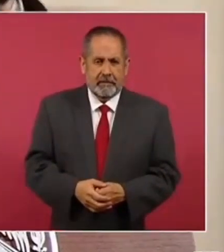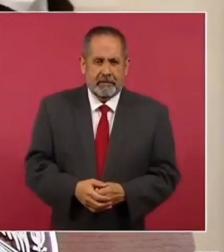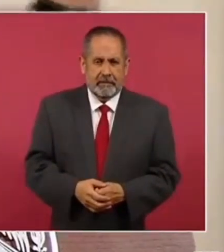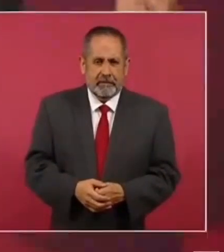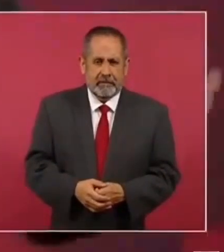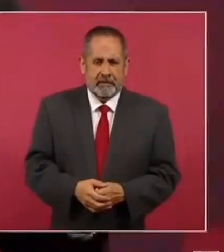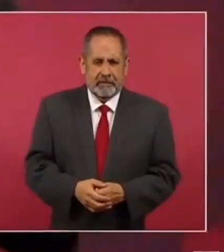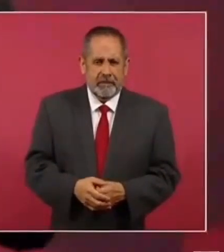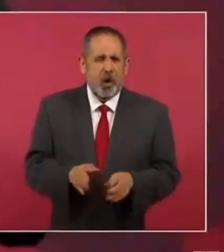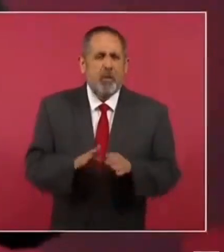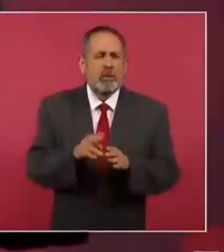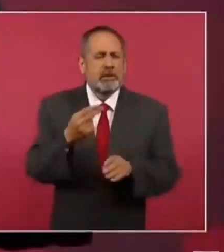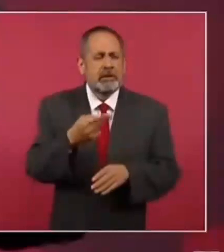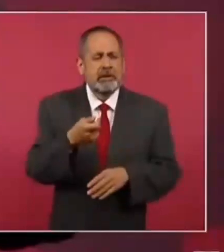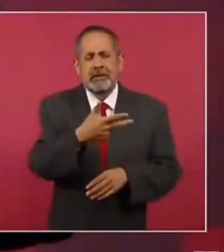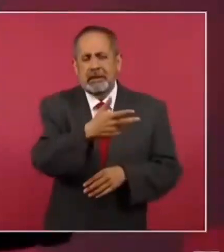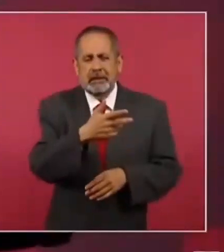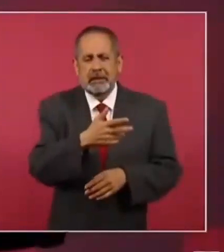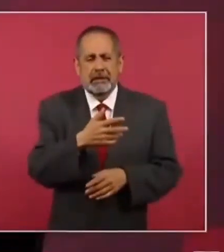¿Cómo se le puede llamar a eso?